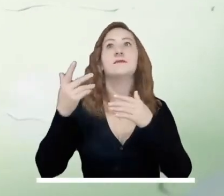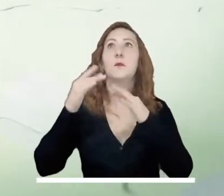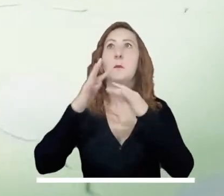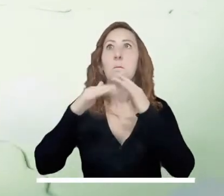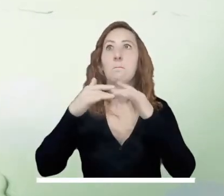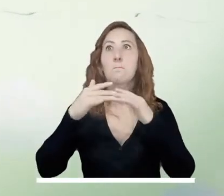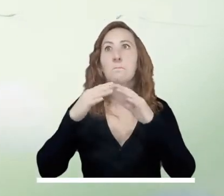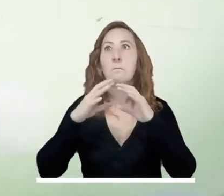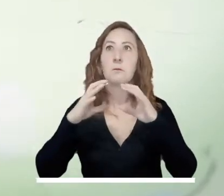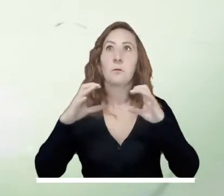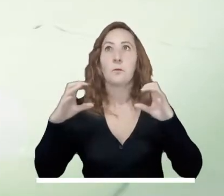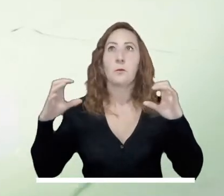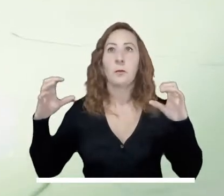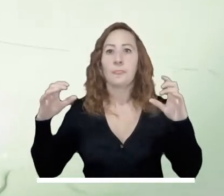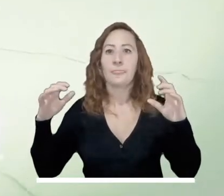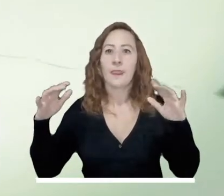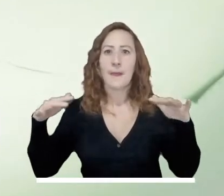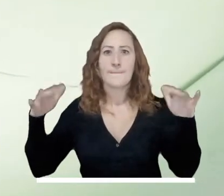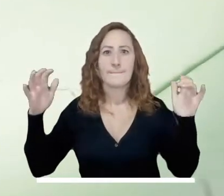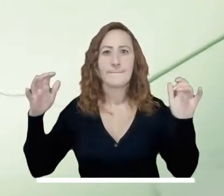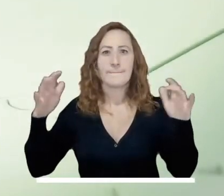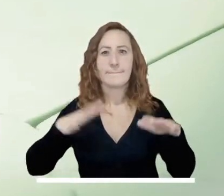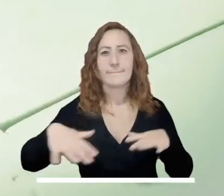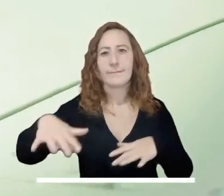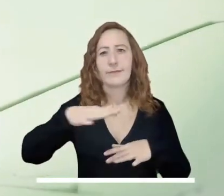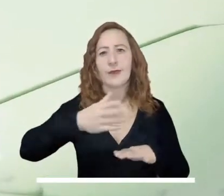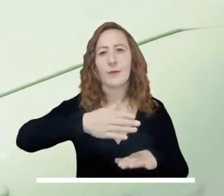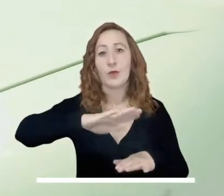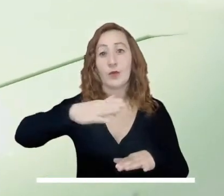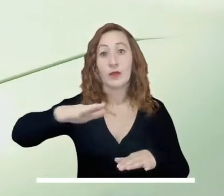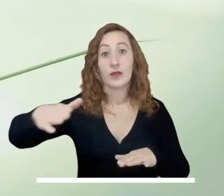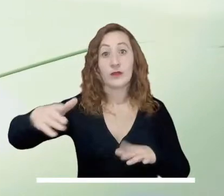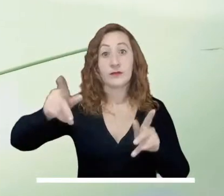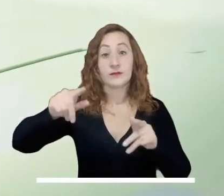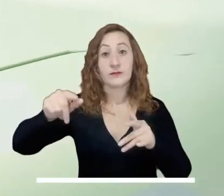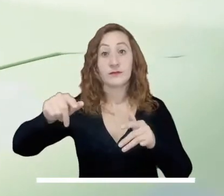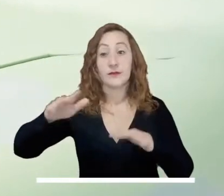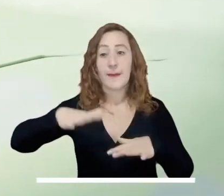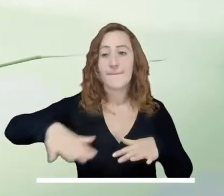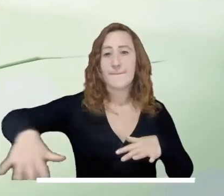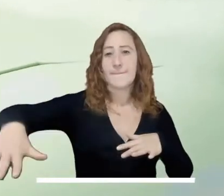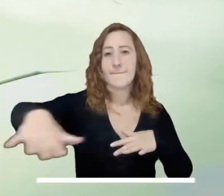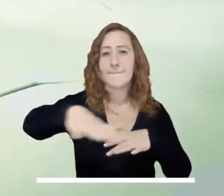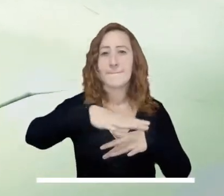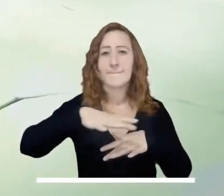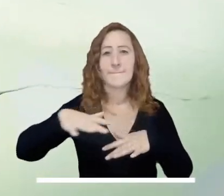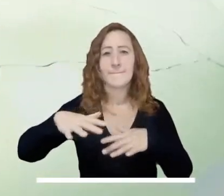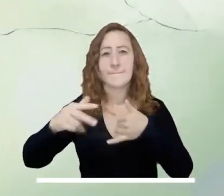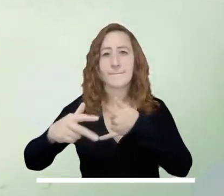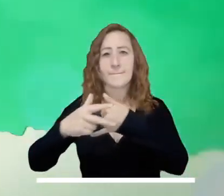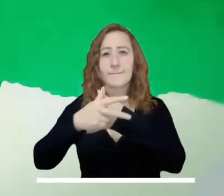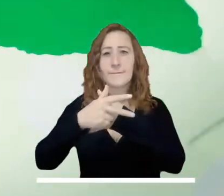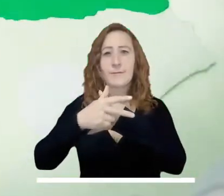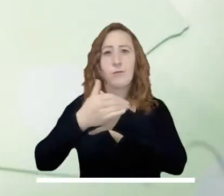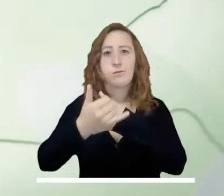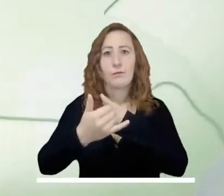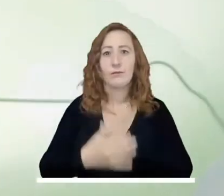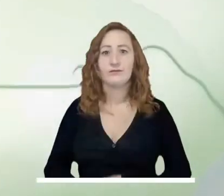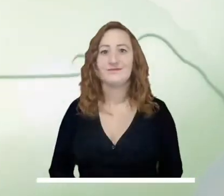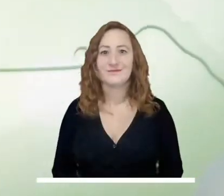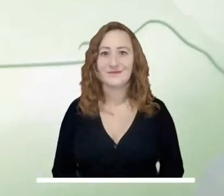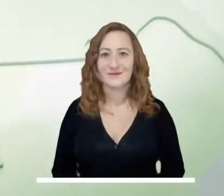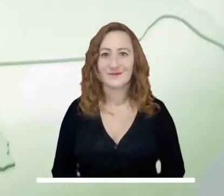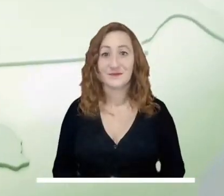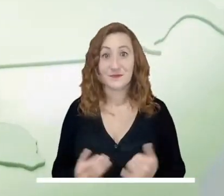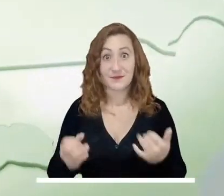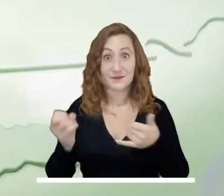podrían presentar en Antioquia. Lluvias menores se advierten en los Santanderes, occidente de Cundinamarca, Caldas, Quinguío y norte de